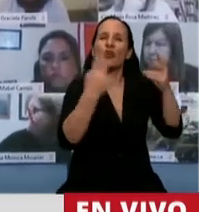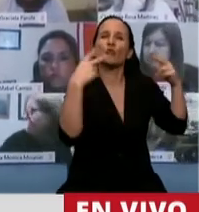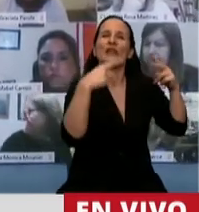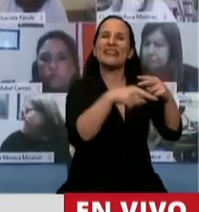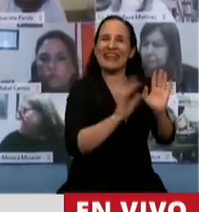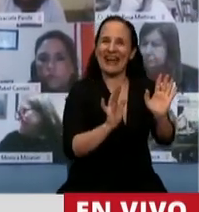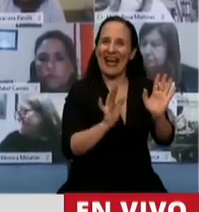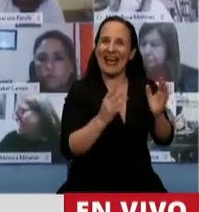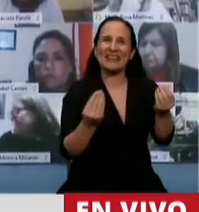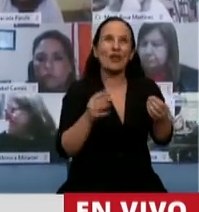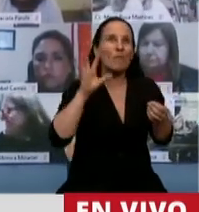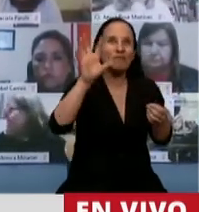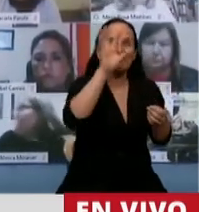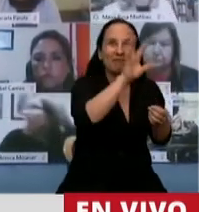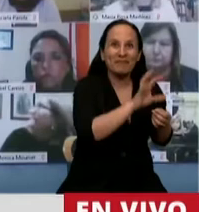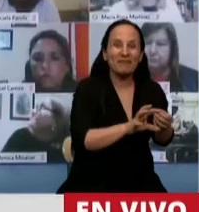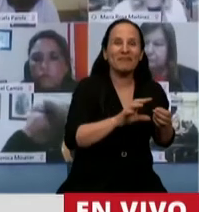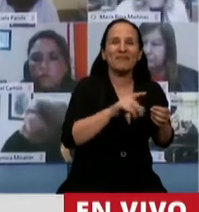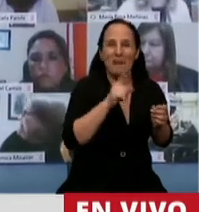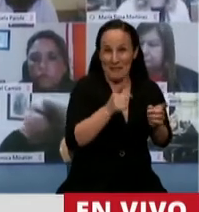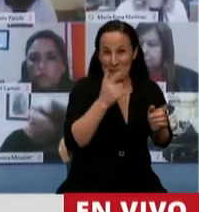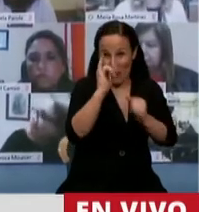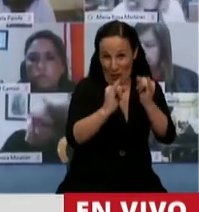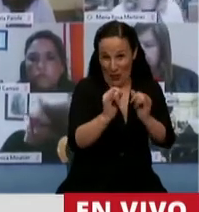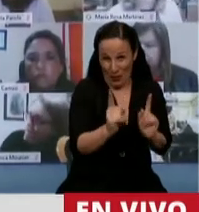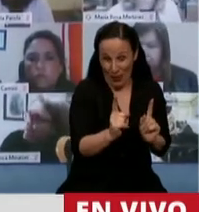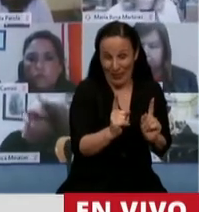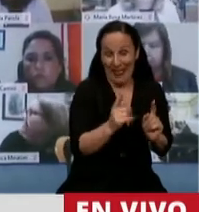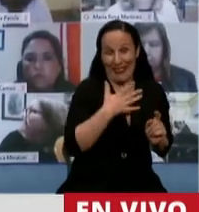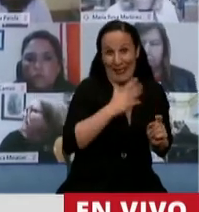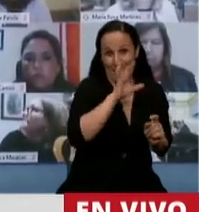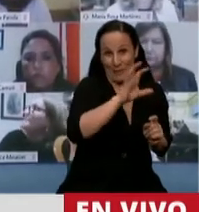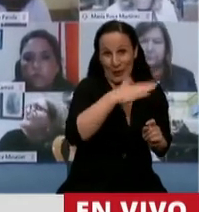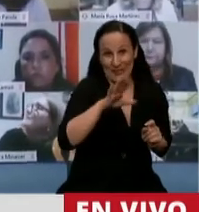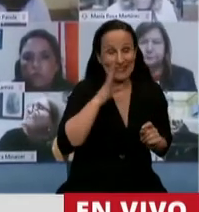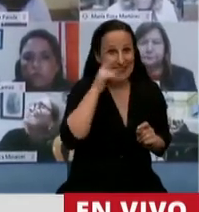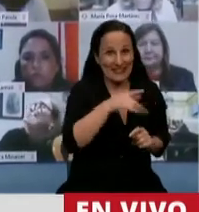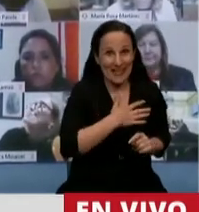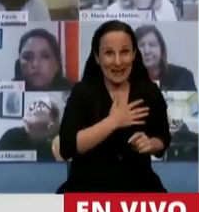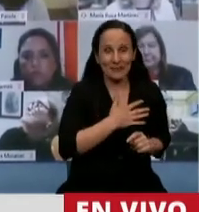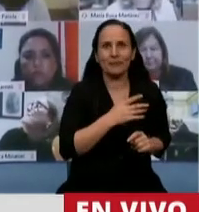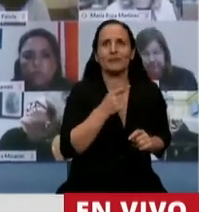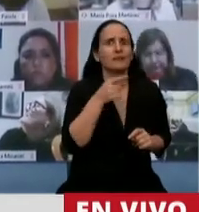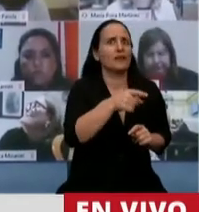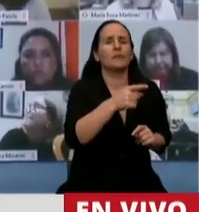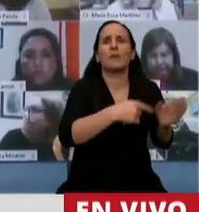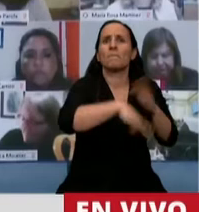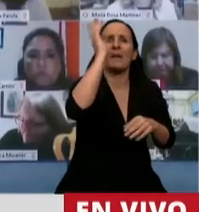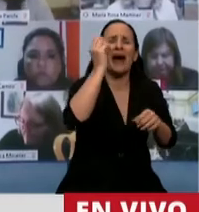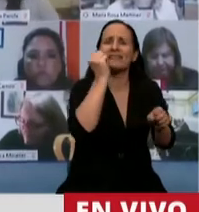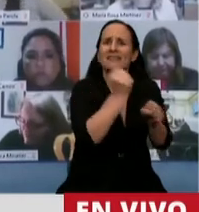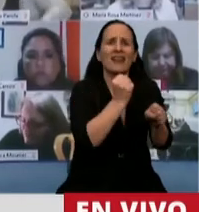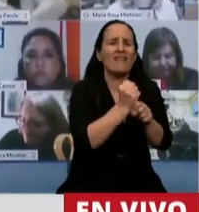aquellas ciudades del interior, las nuestras mencionadas, por ejemplo, como ciudades donde la actividad principal es el turismo, ¿no es cierto? Entonces,